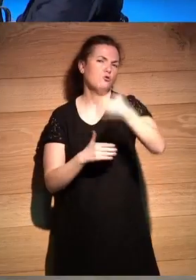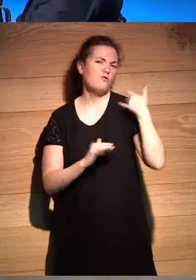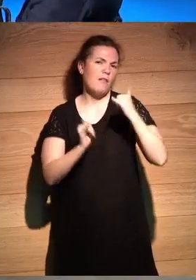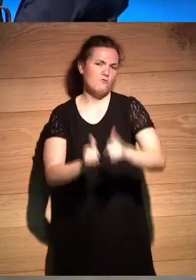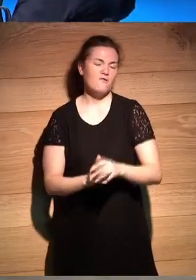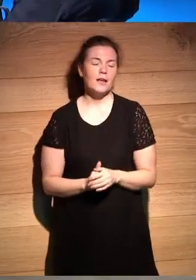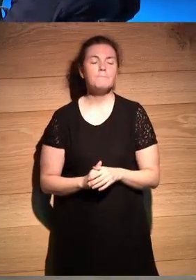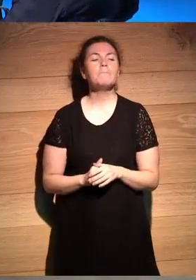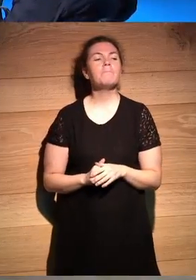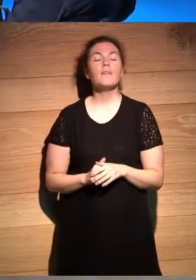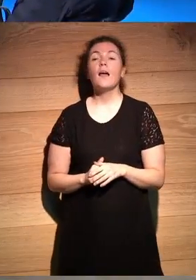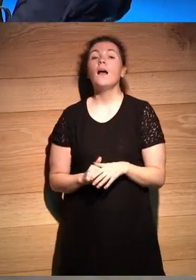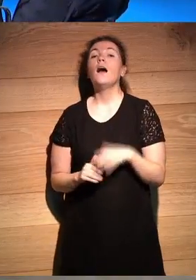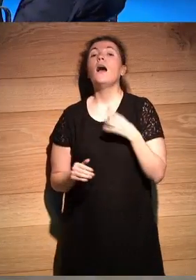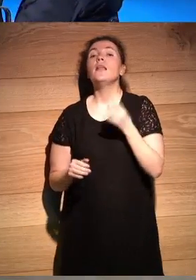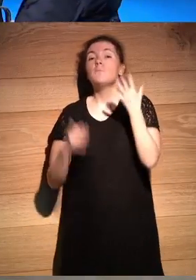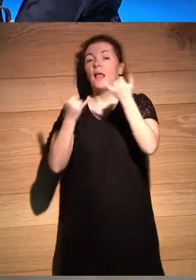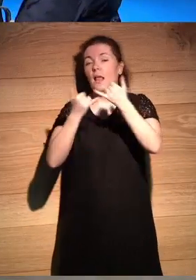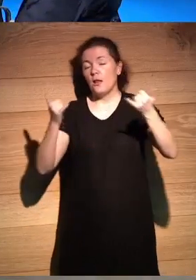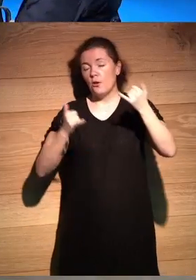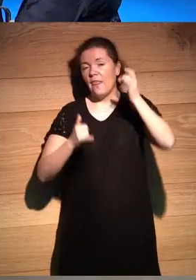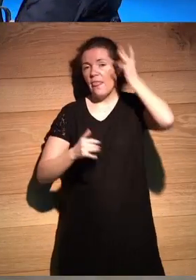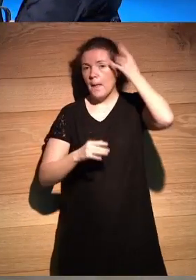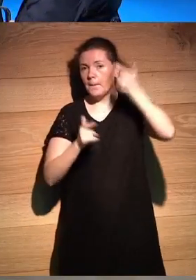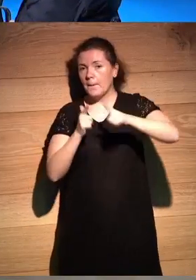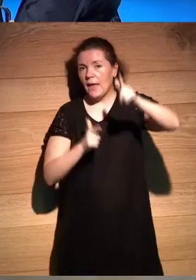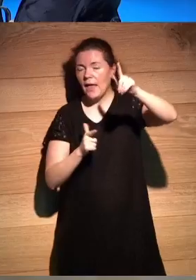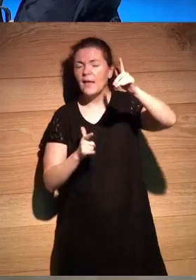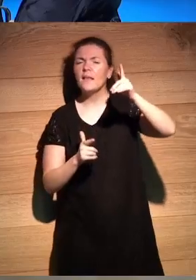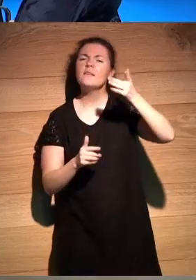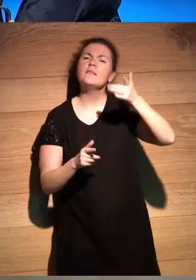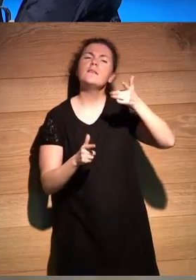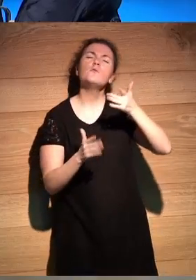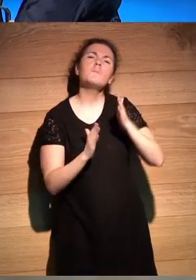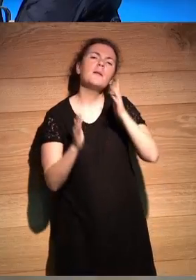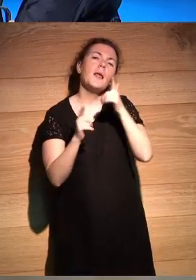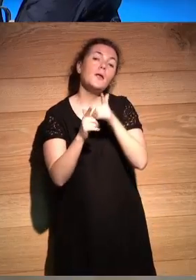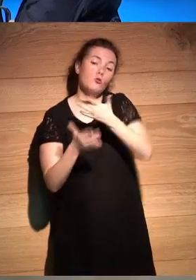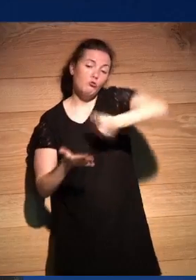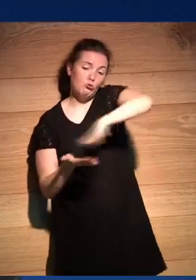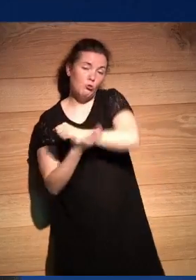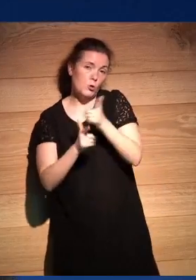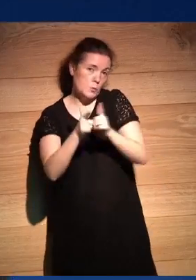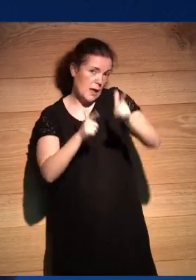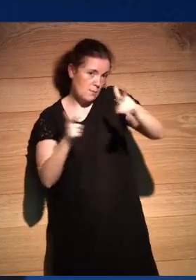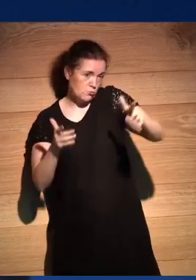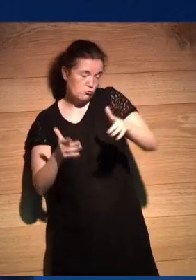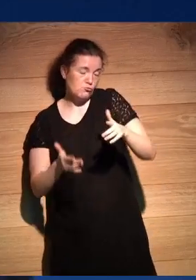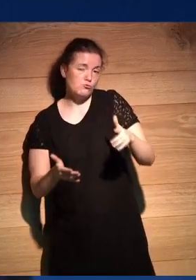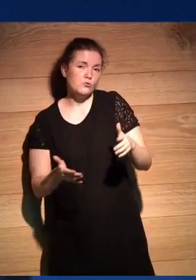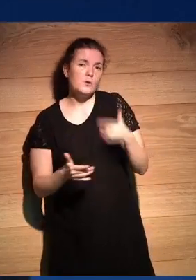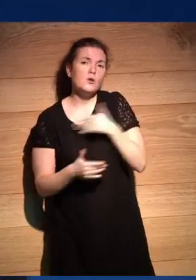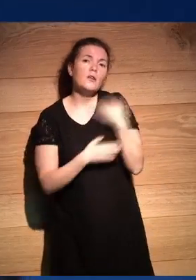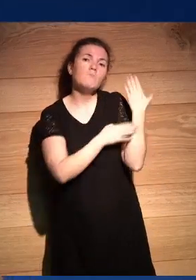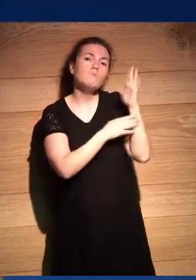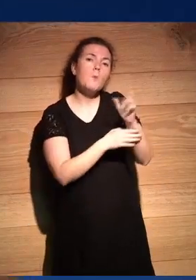al hilo de la idea del viaje hay una parte de lo que es un viaje todos viajamos entiendo solo les quería